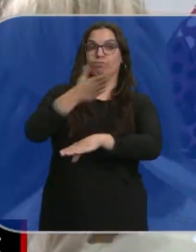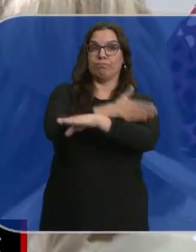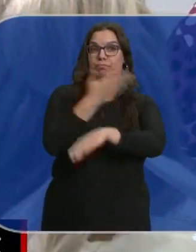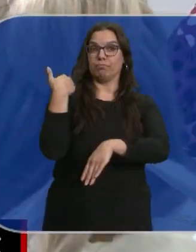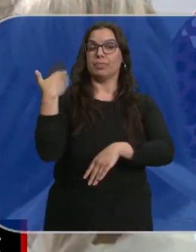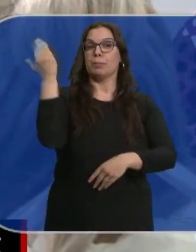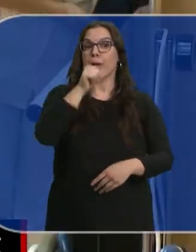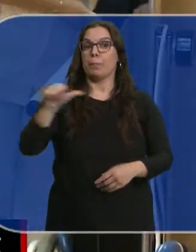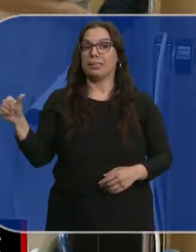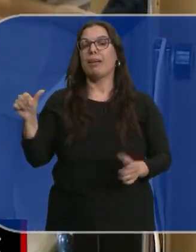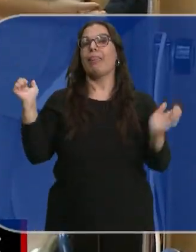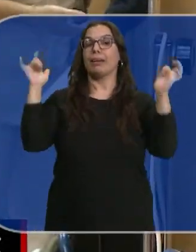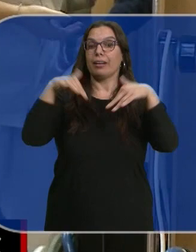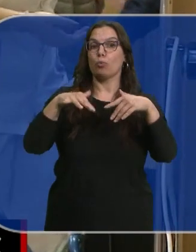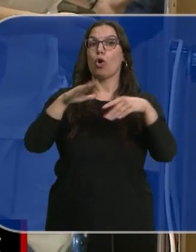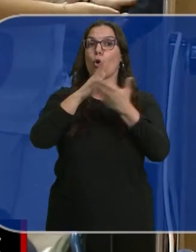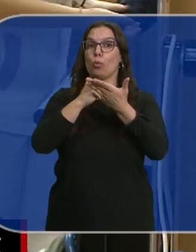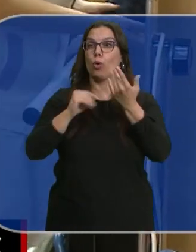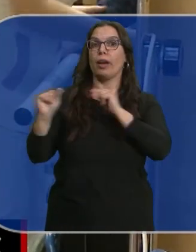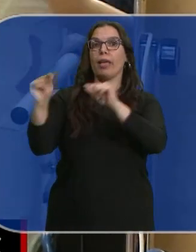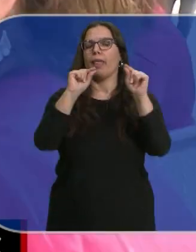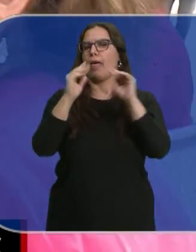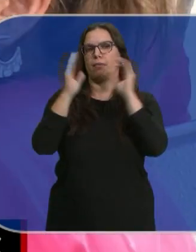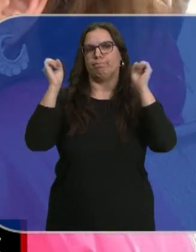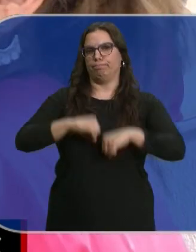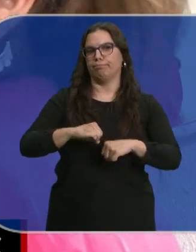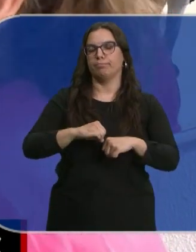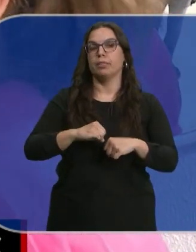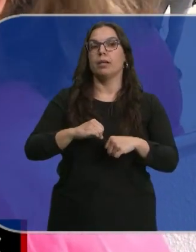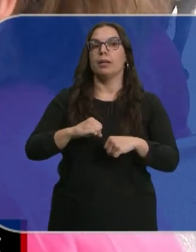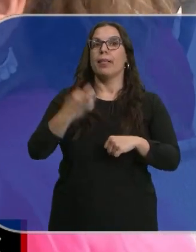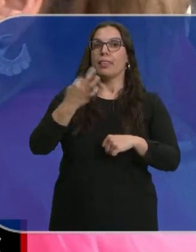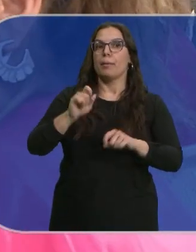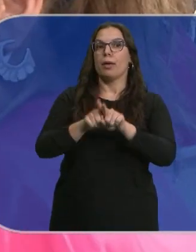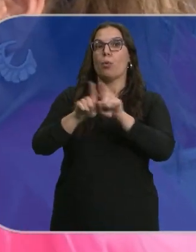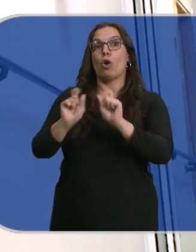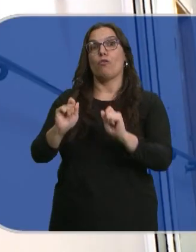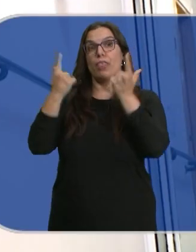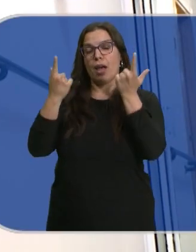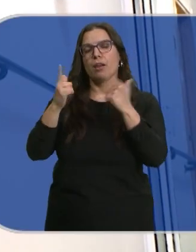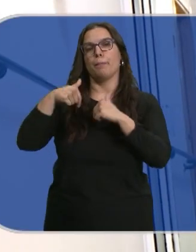autónomas la semana pasada en la interterritorial. Pero para hacerse oficial tiene que publicarse antes en el BOR.